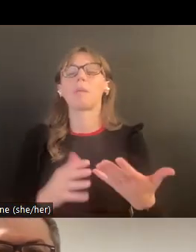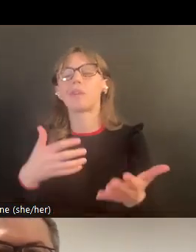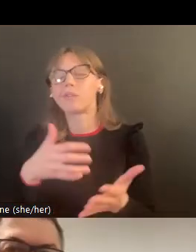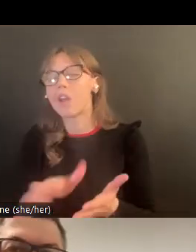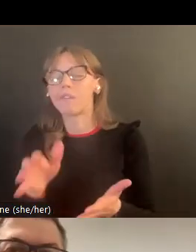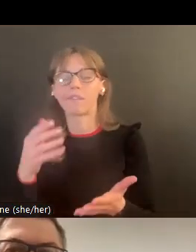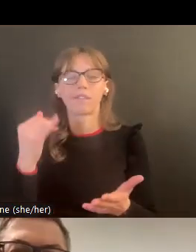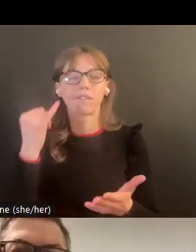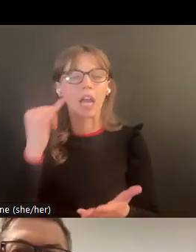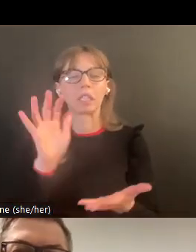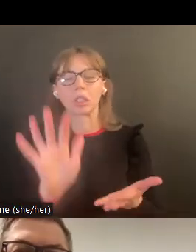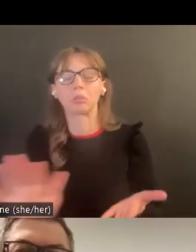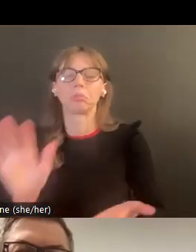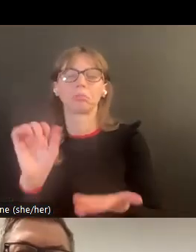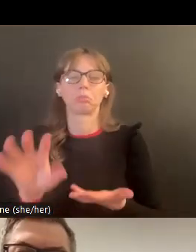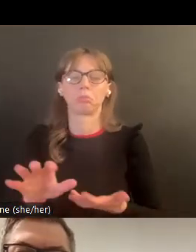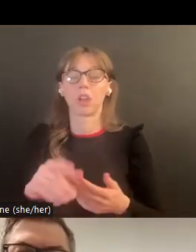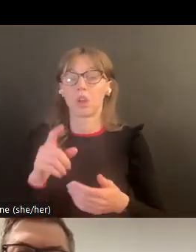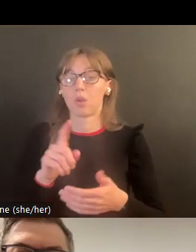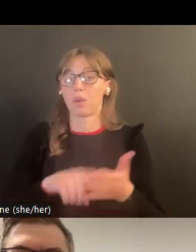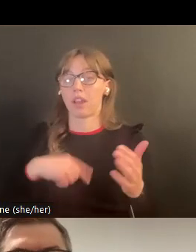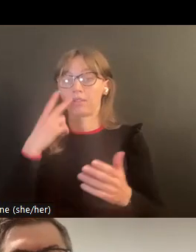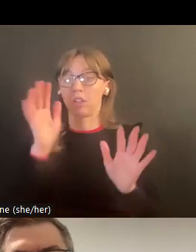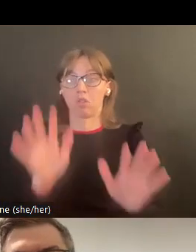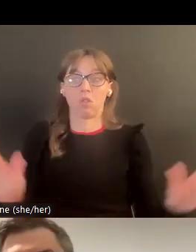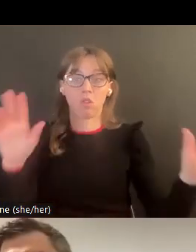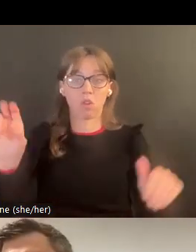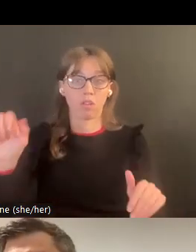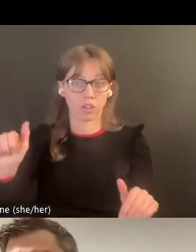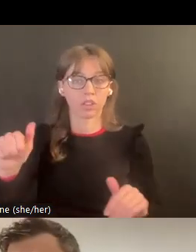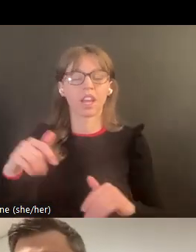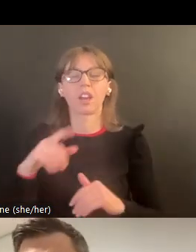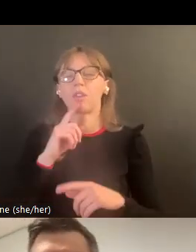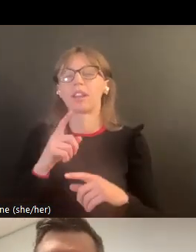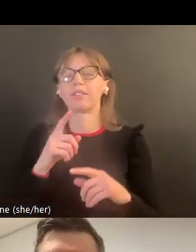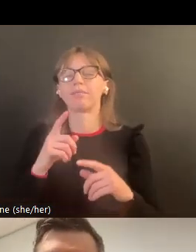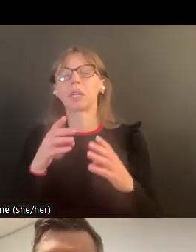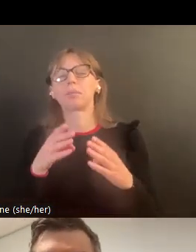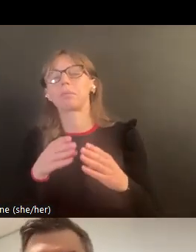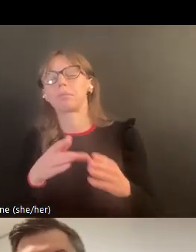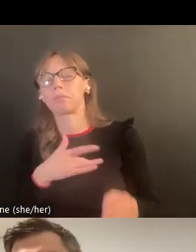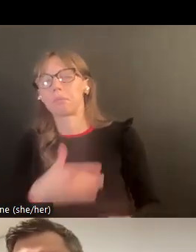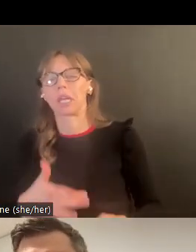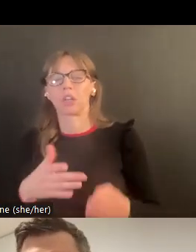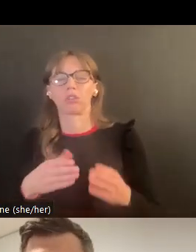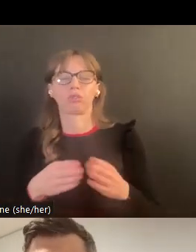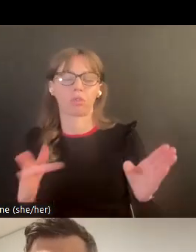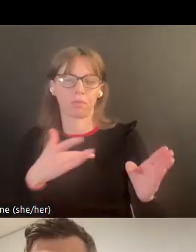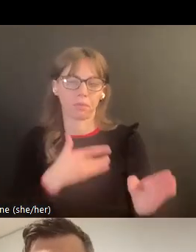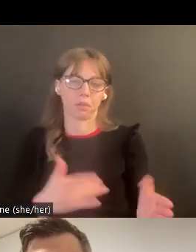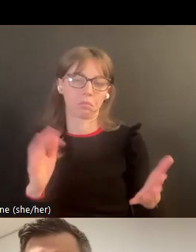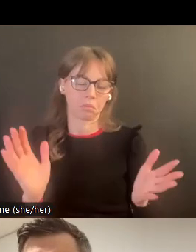anticipar que fueran las llamadas en este estacionamiento y en recibir puede darte unas estadísticas generales